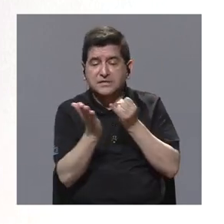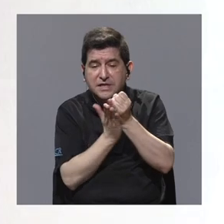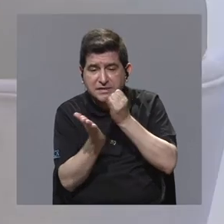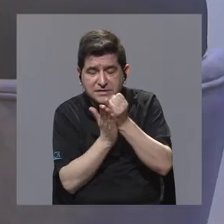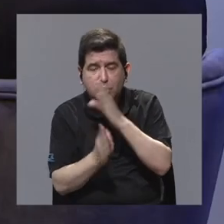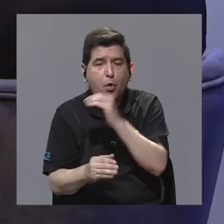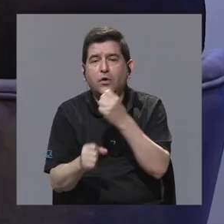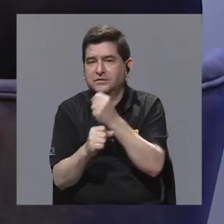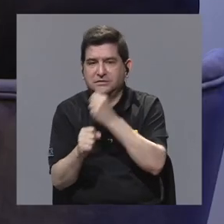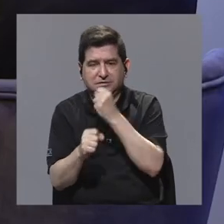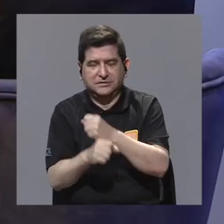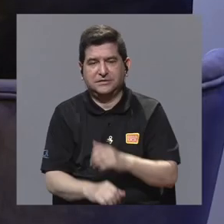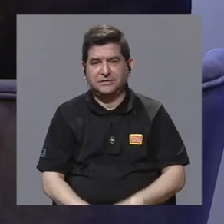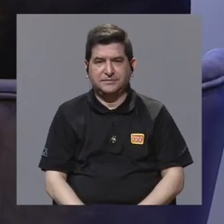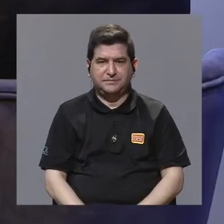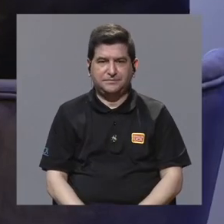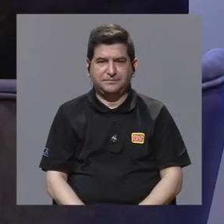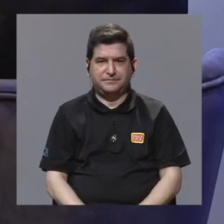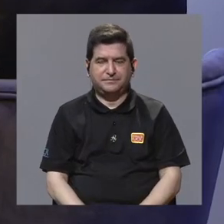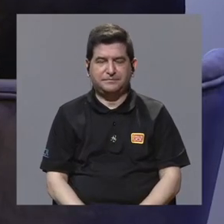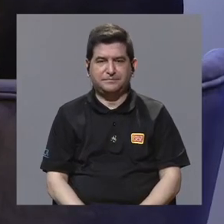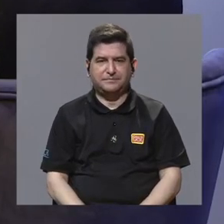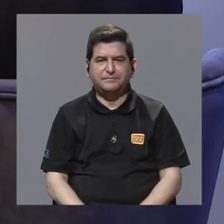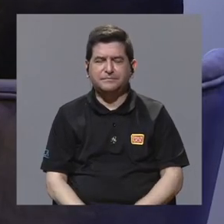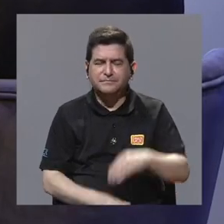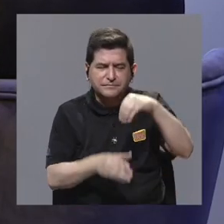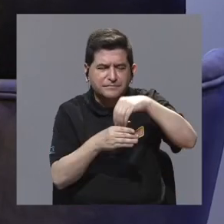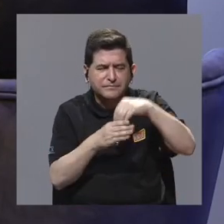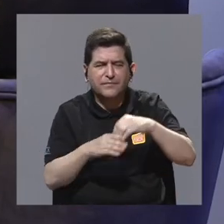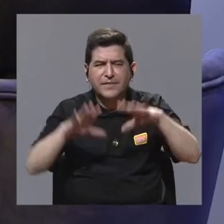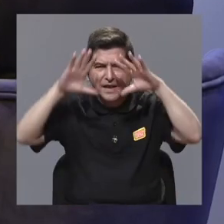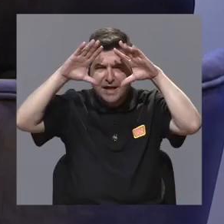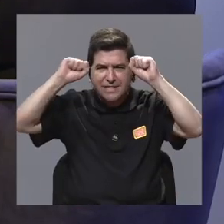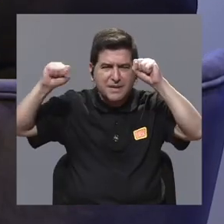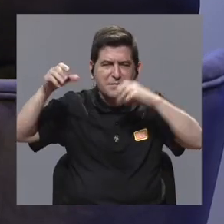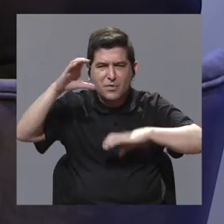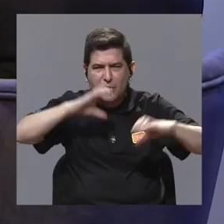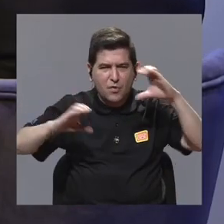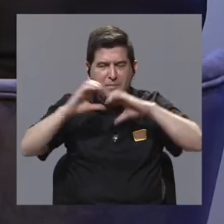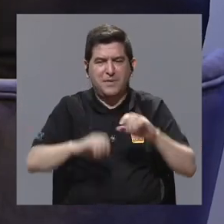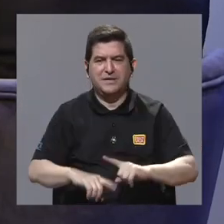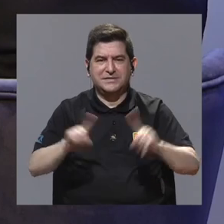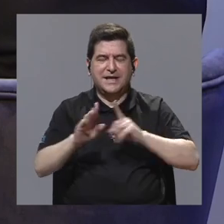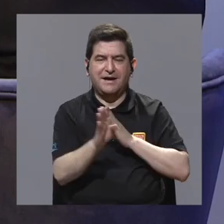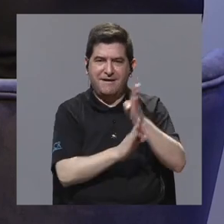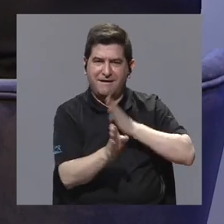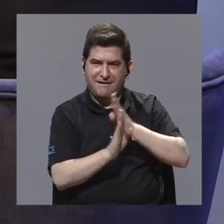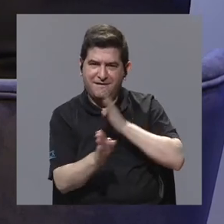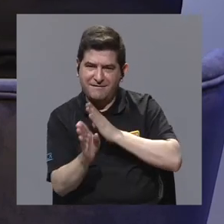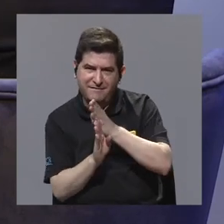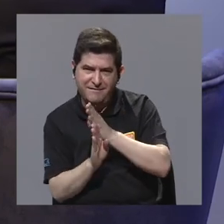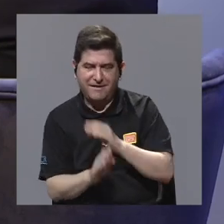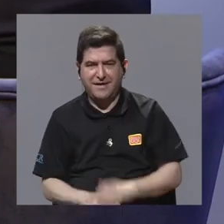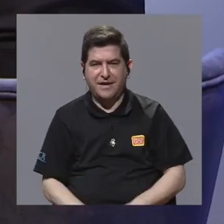trabajando. ¿Cuánto puede aportar la diplomacia científica a aquellas carreras